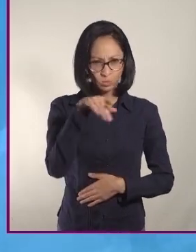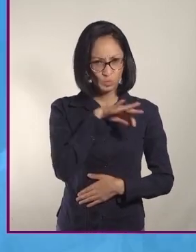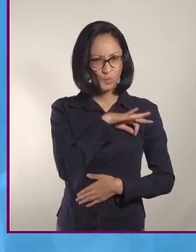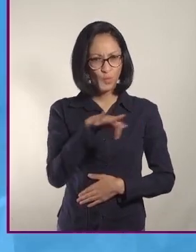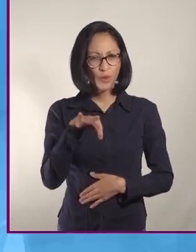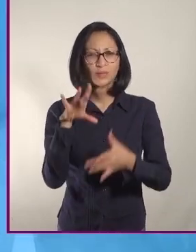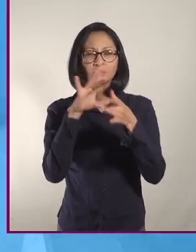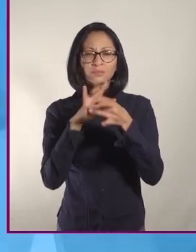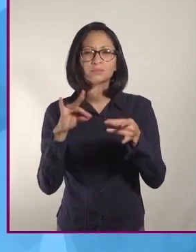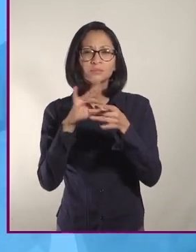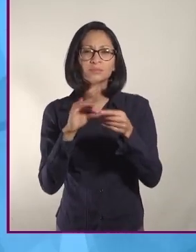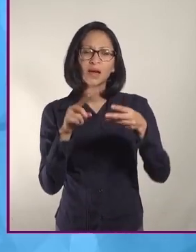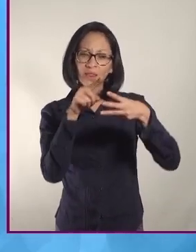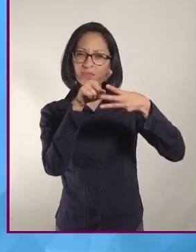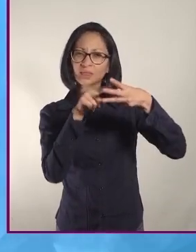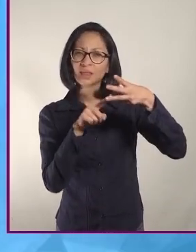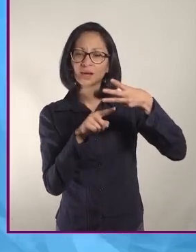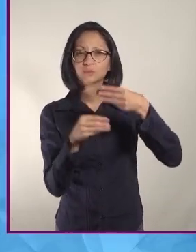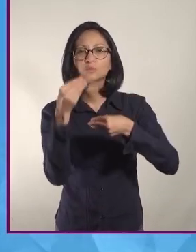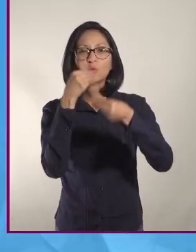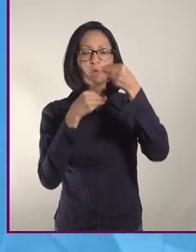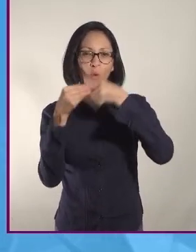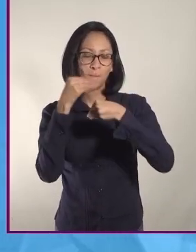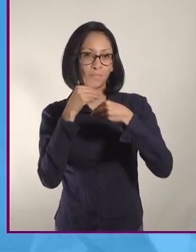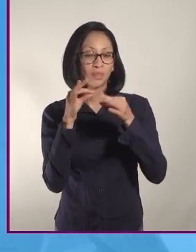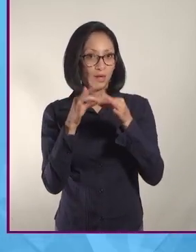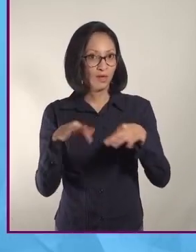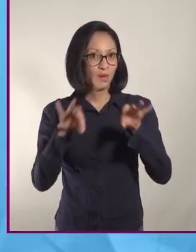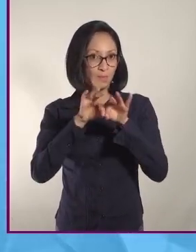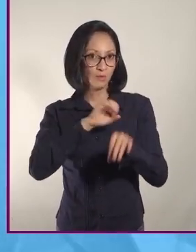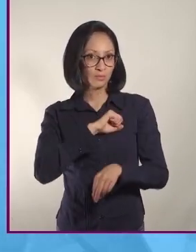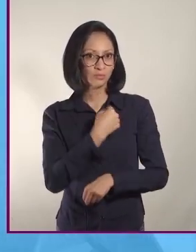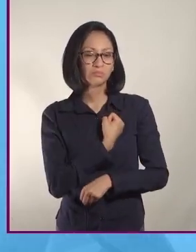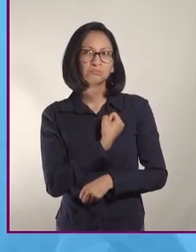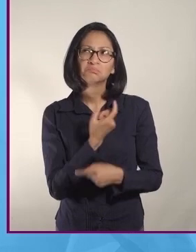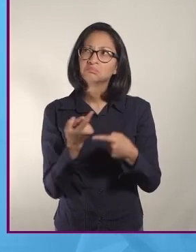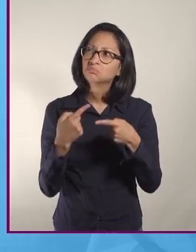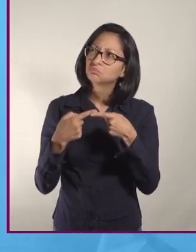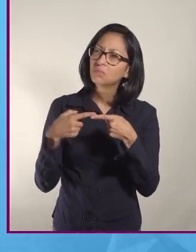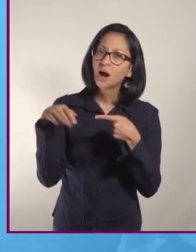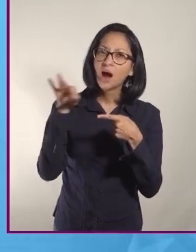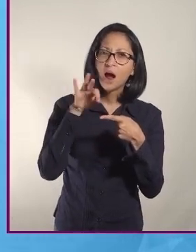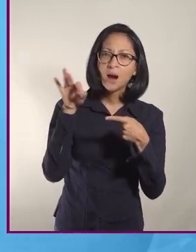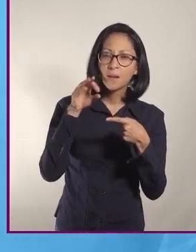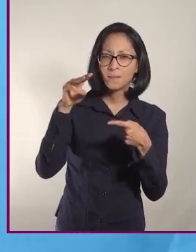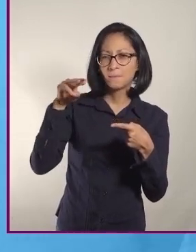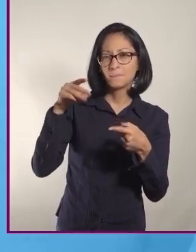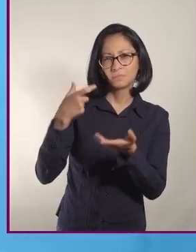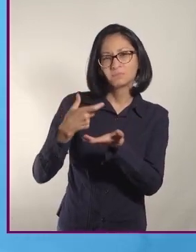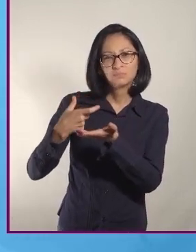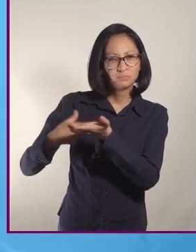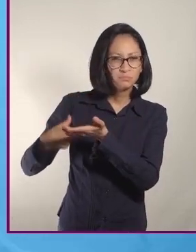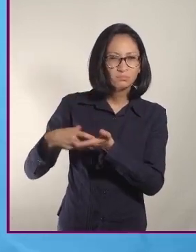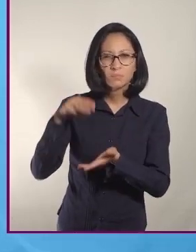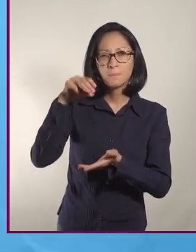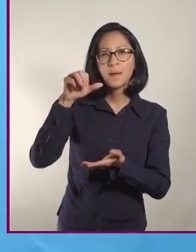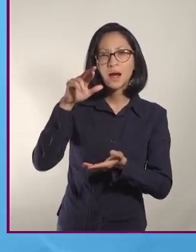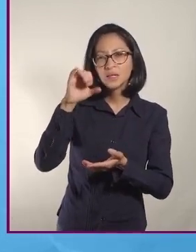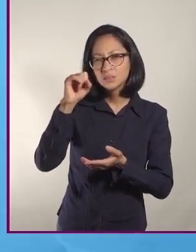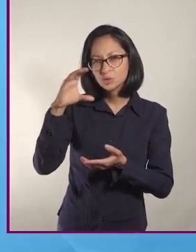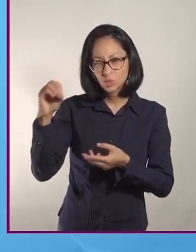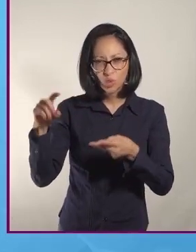menos tres ingredientes nutritivos de la dieta mediterránea? Pueden ser como los mariscos, la